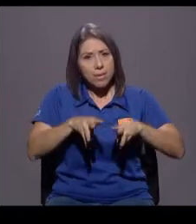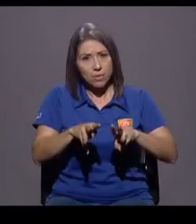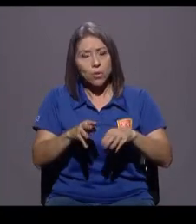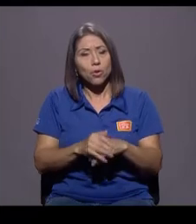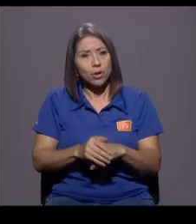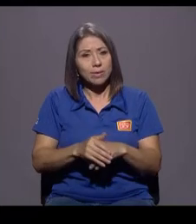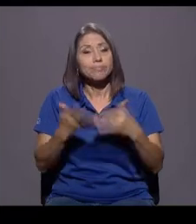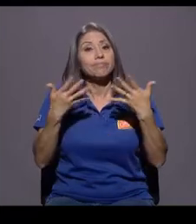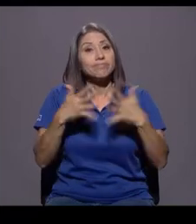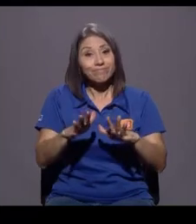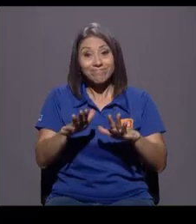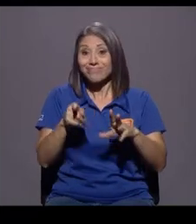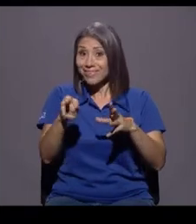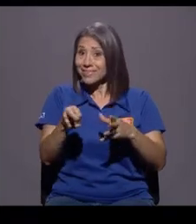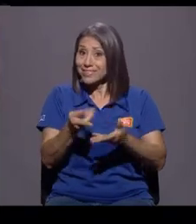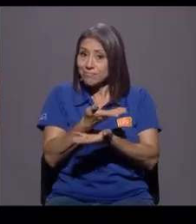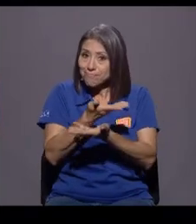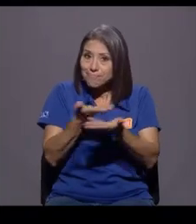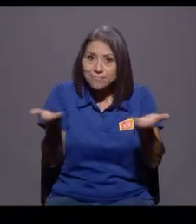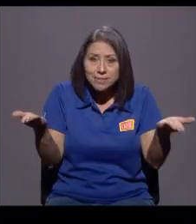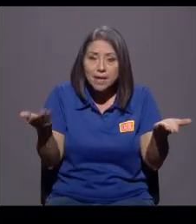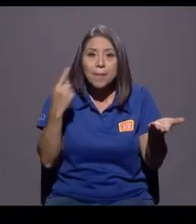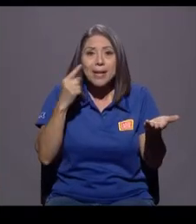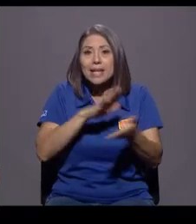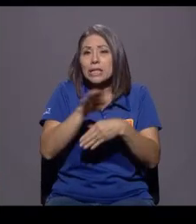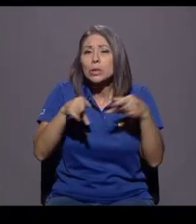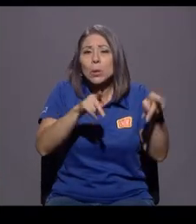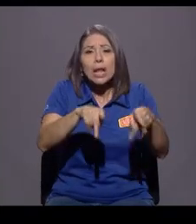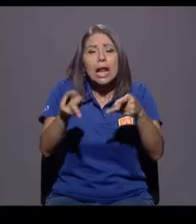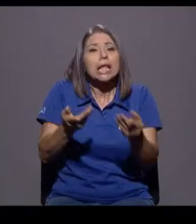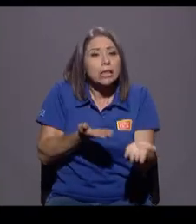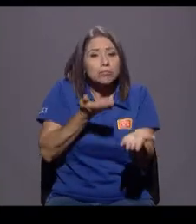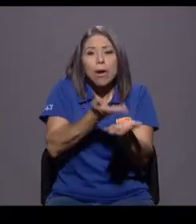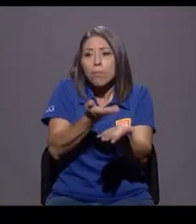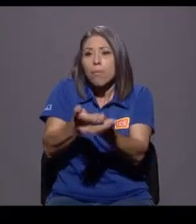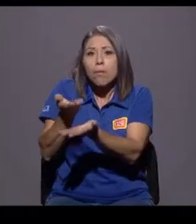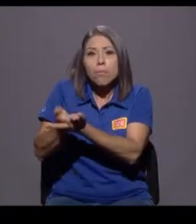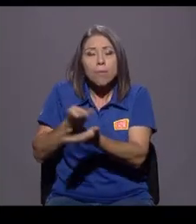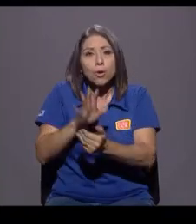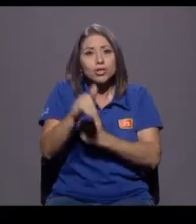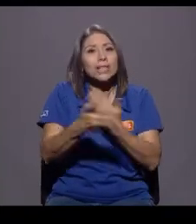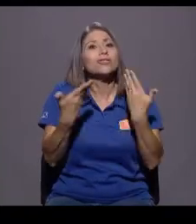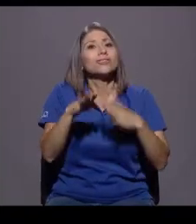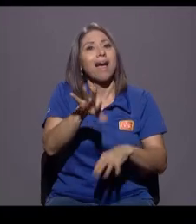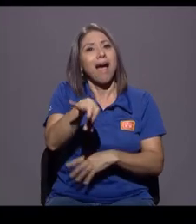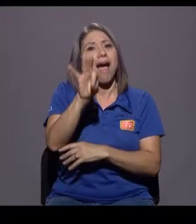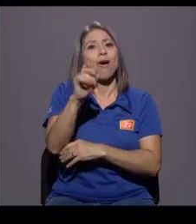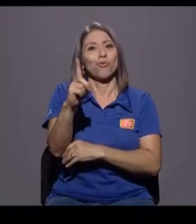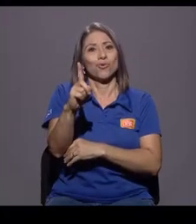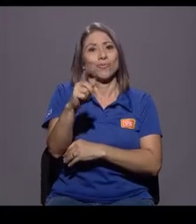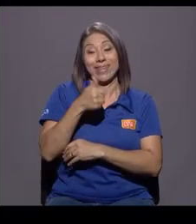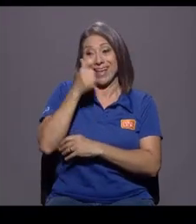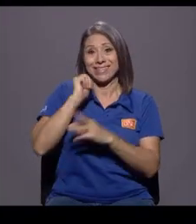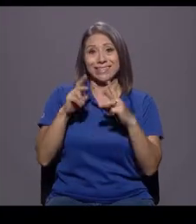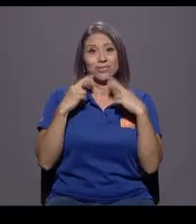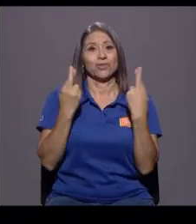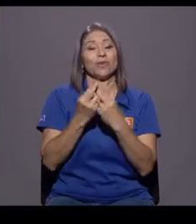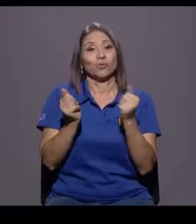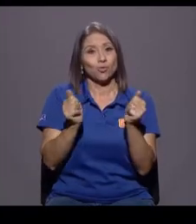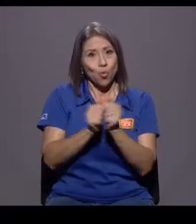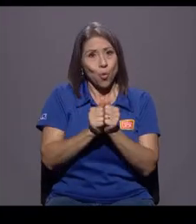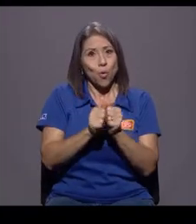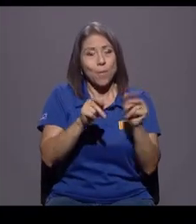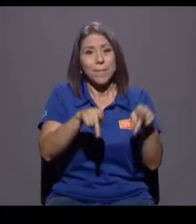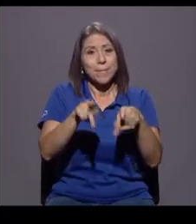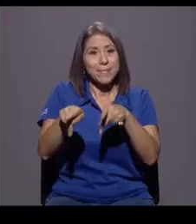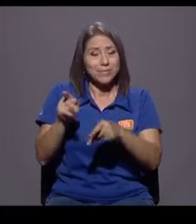puso a disposición la plataforma para que la gente de todo el país propusiera proyectos, ya escogimos un proyecto, ayer nos reunimos con quienes